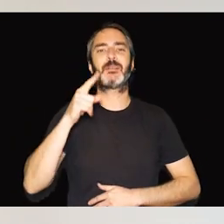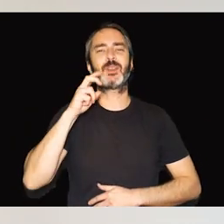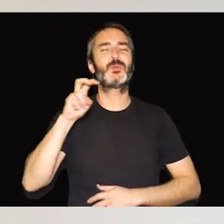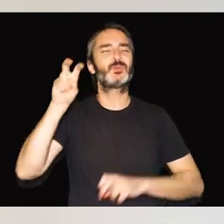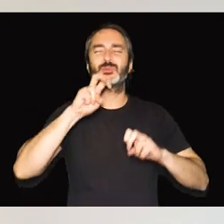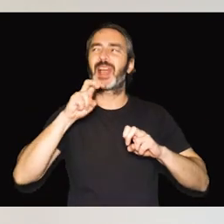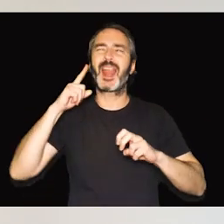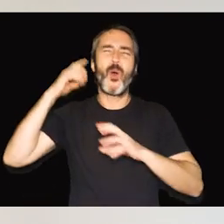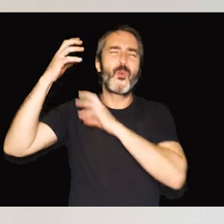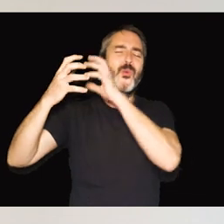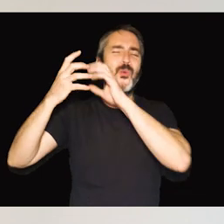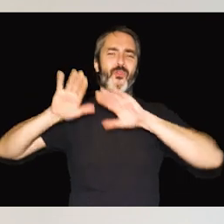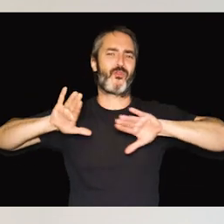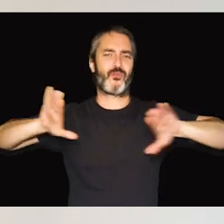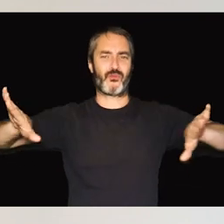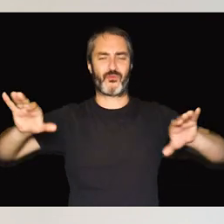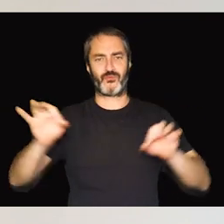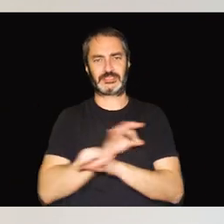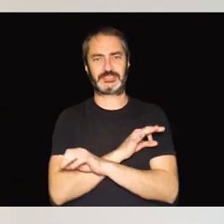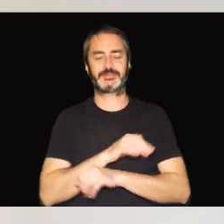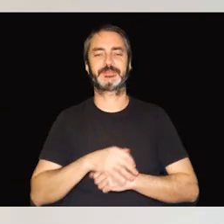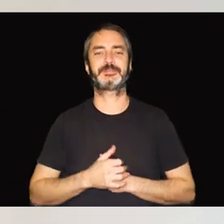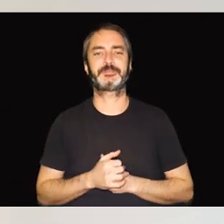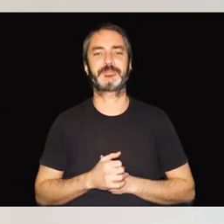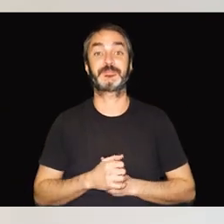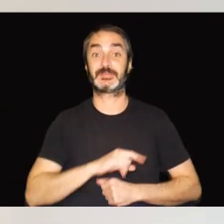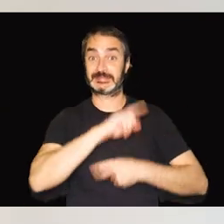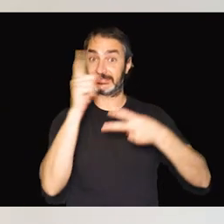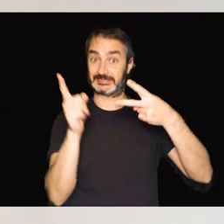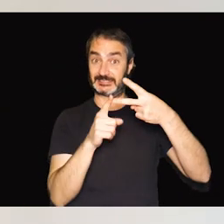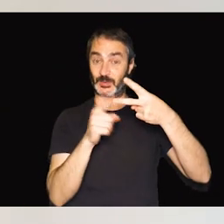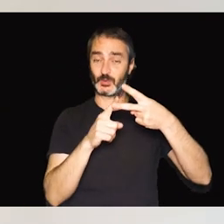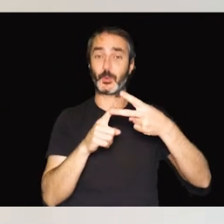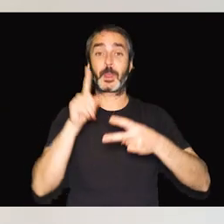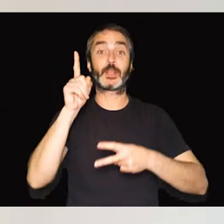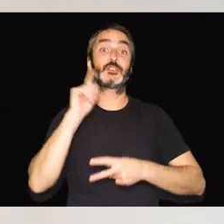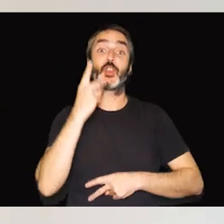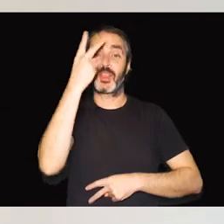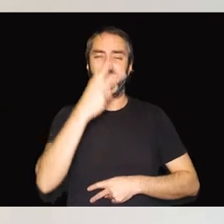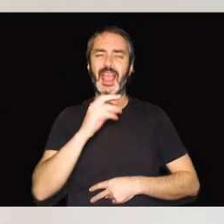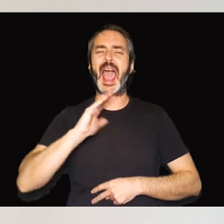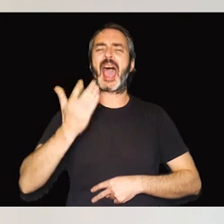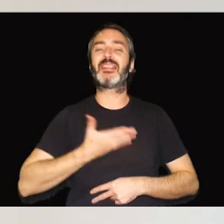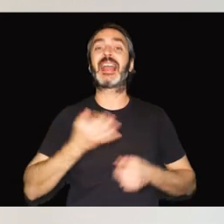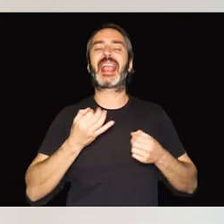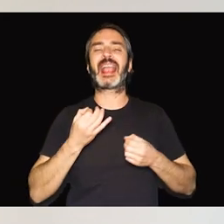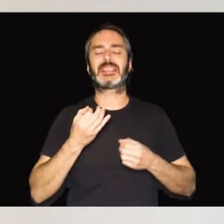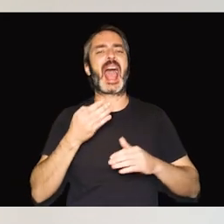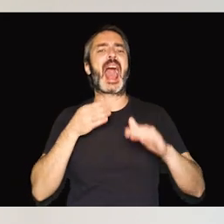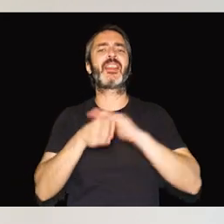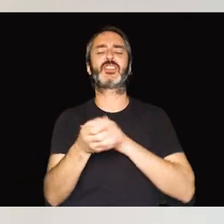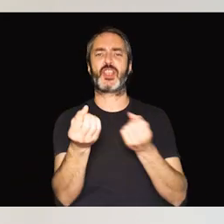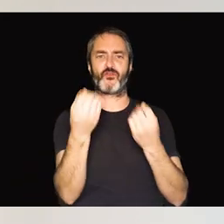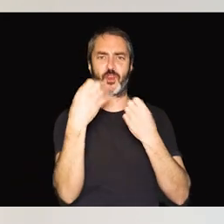espacios concurridos y ruidosos. En segundo lugar, la sordoceguera también impacta en el acceso a la información.